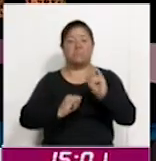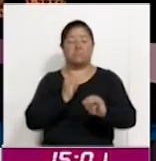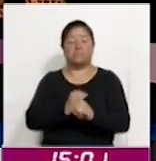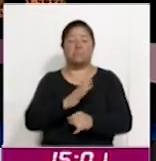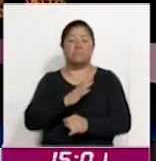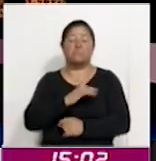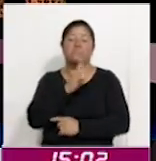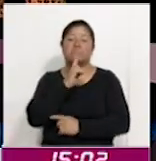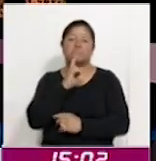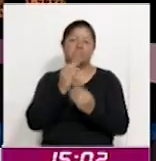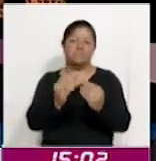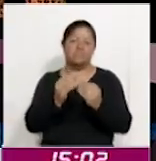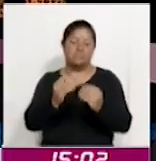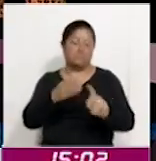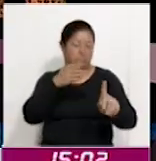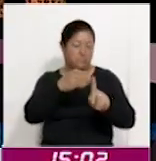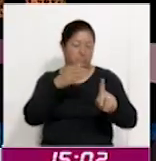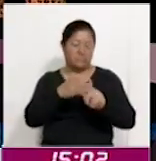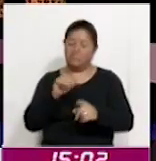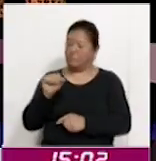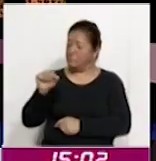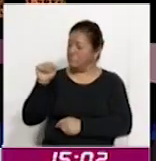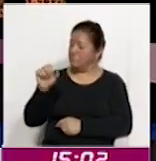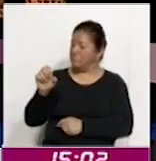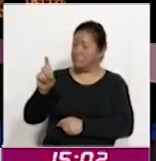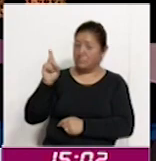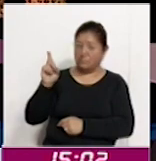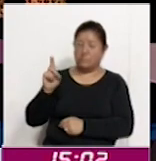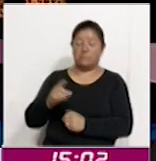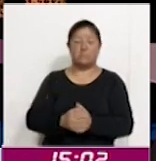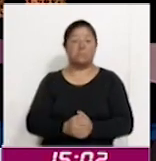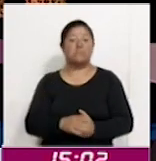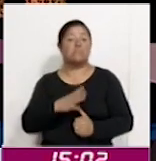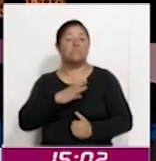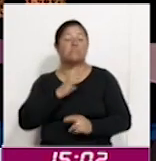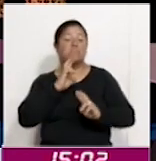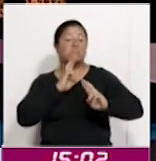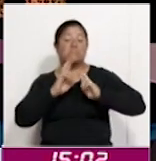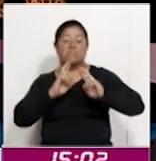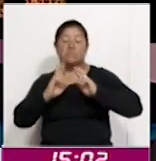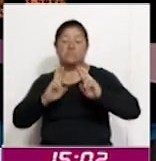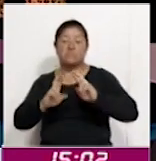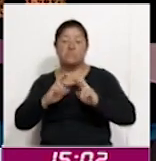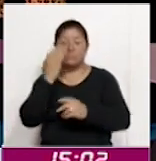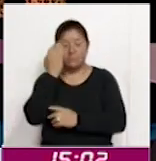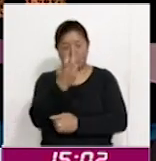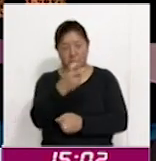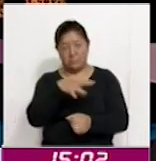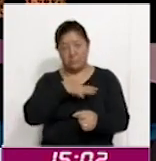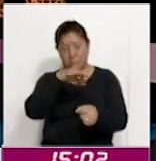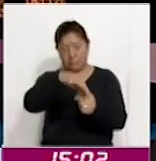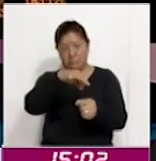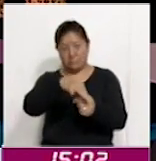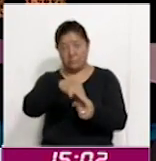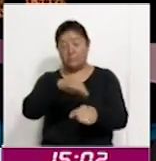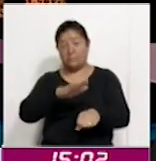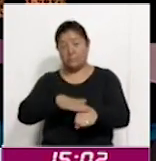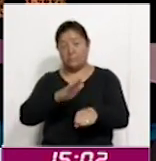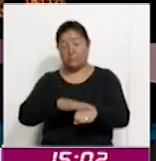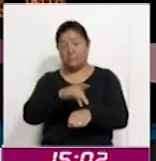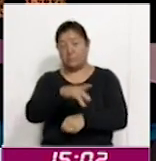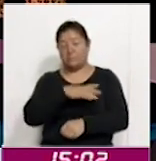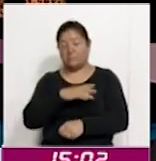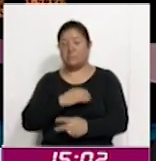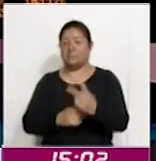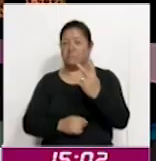muchas noticias con relación a este fin de semana. Tenemos los resultados de la Jornada Electoral Extraordinaria en dos